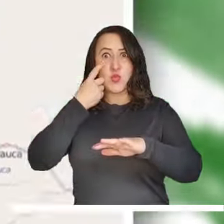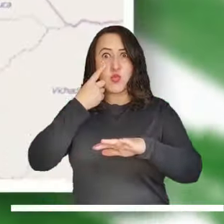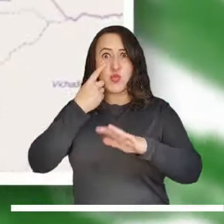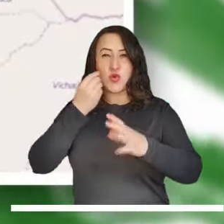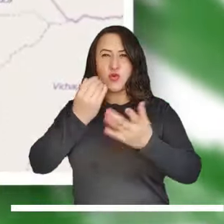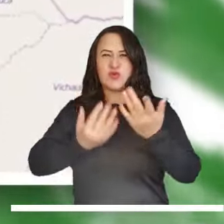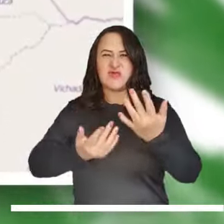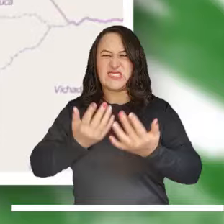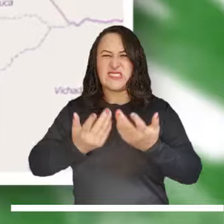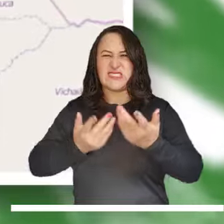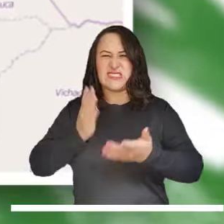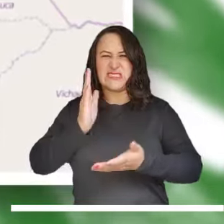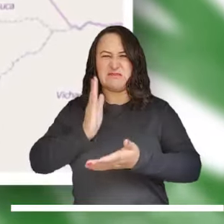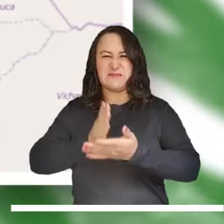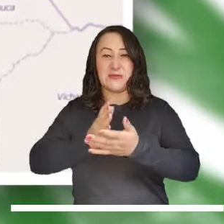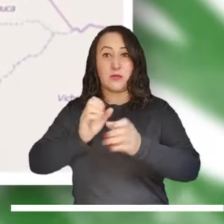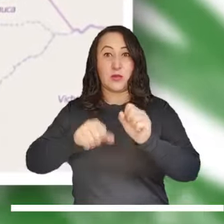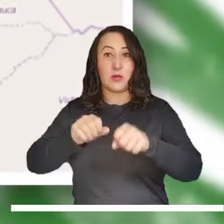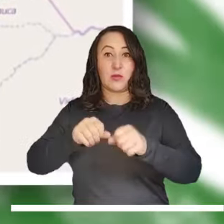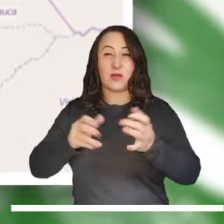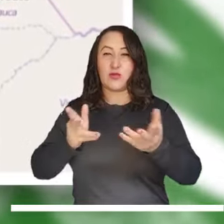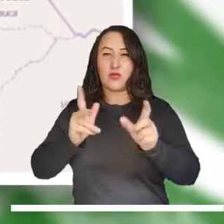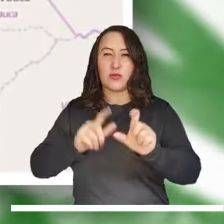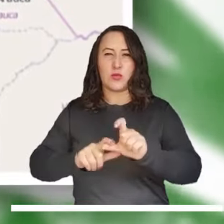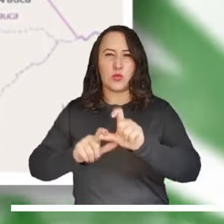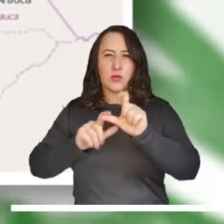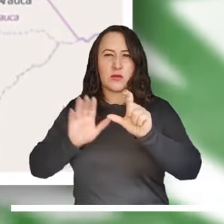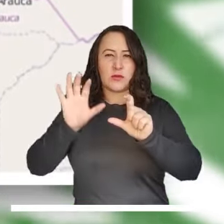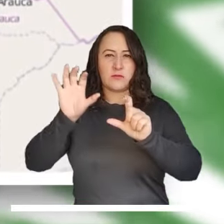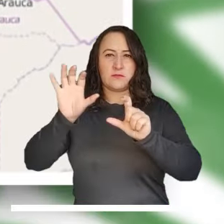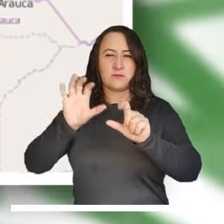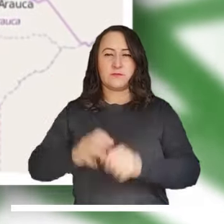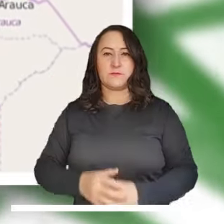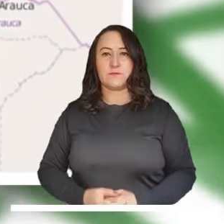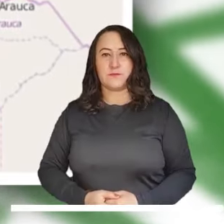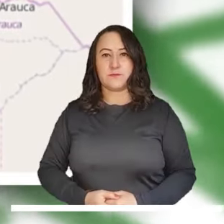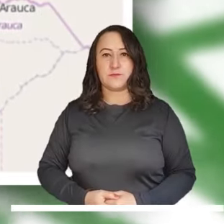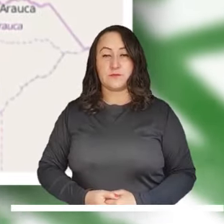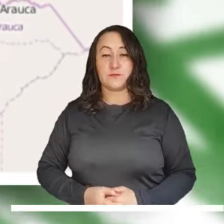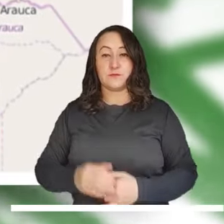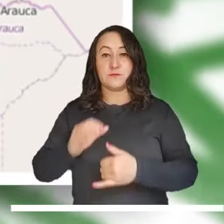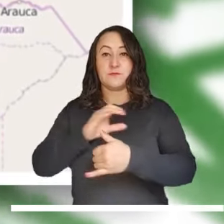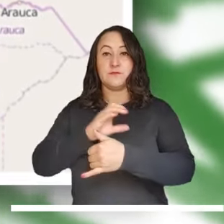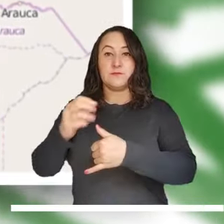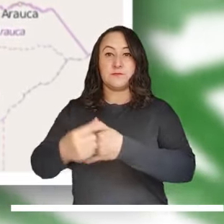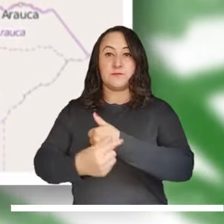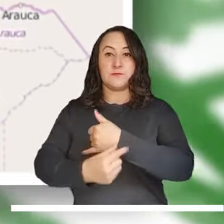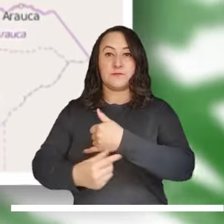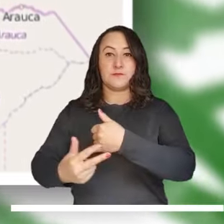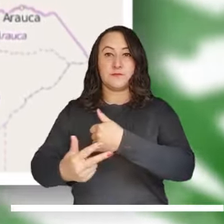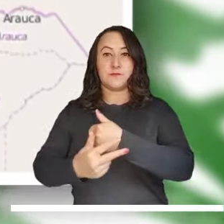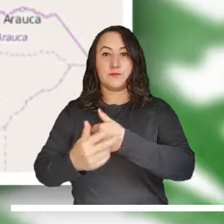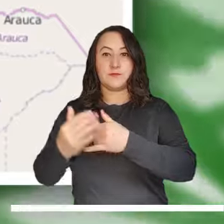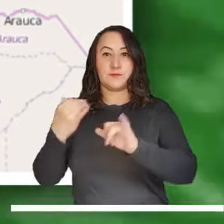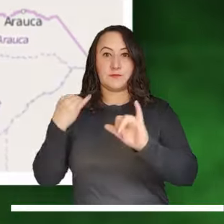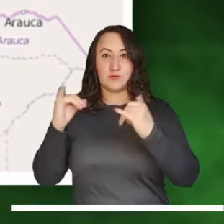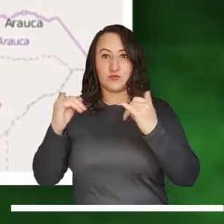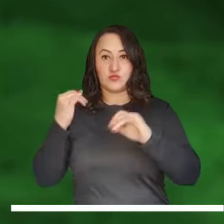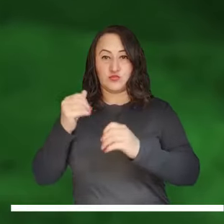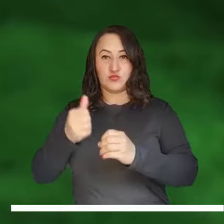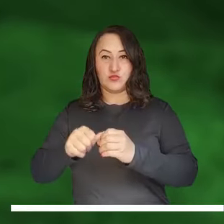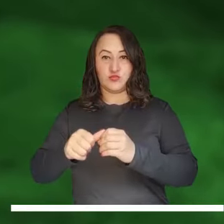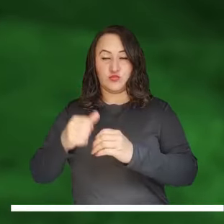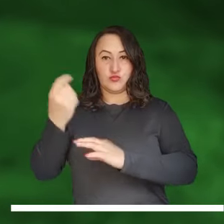Máxima atención a los incendios que podrían desatarse en el departamento de La Guajira. En el Caribe, el